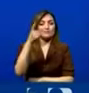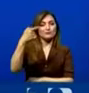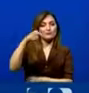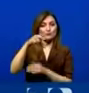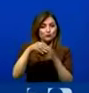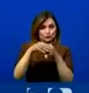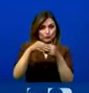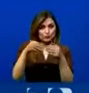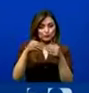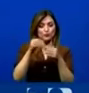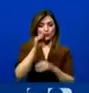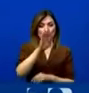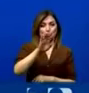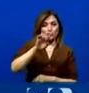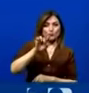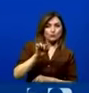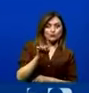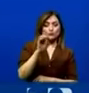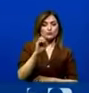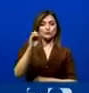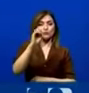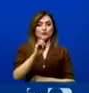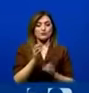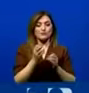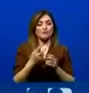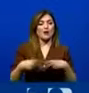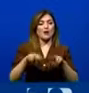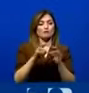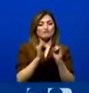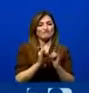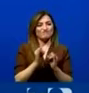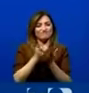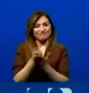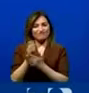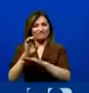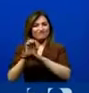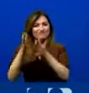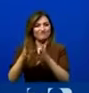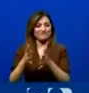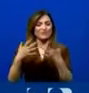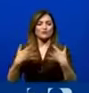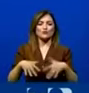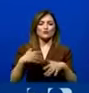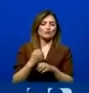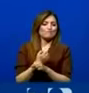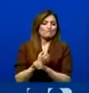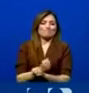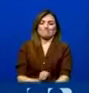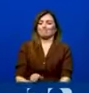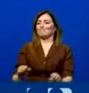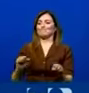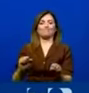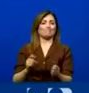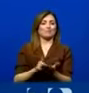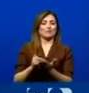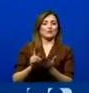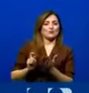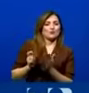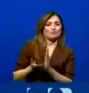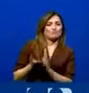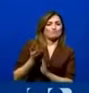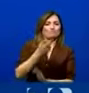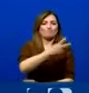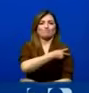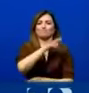cual era cuatro puntos porcentuales del PIB. Es decir, una imposibilidad total frente a la